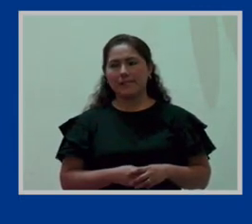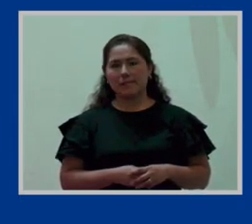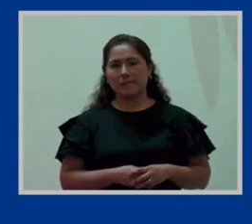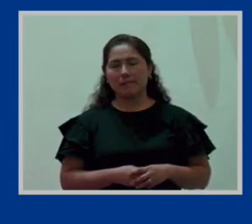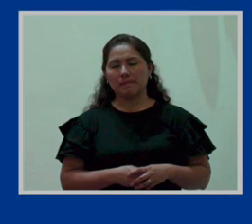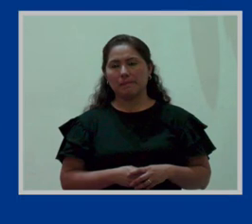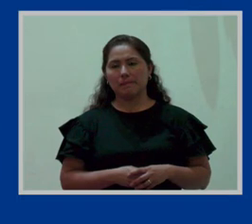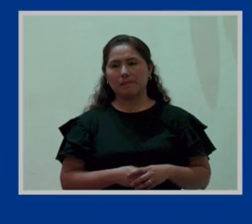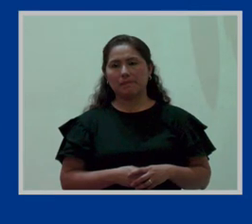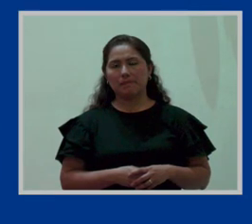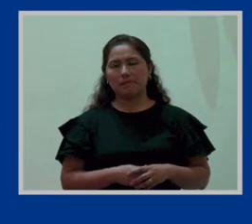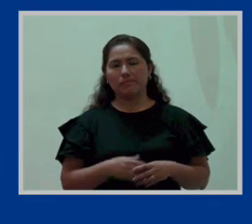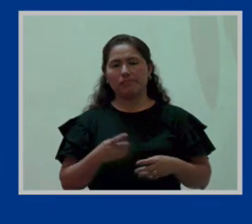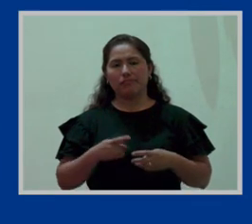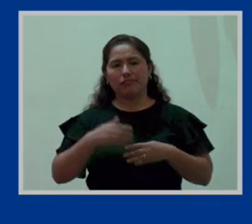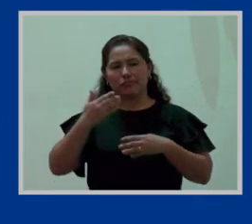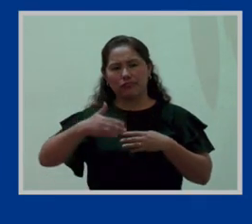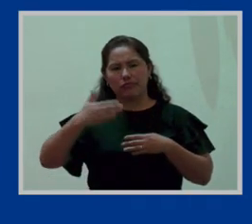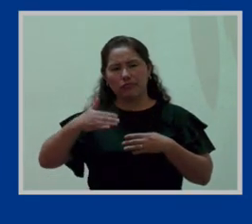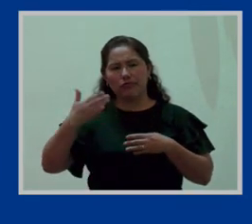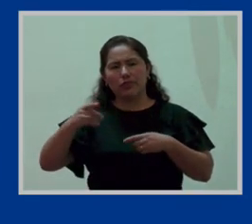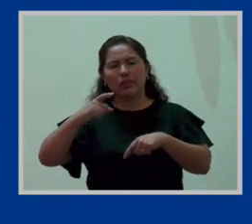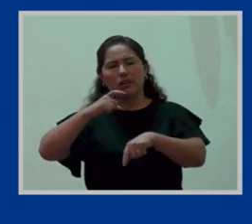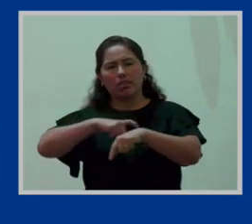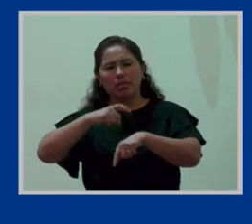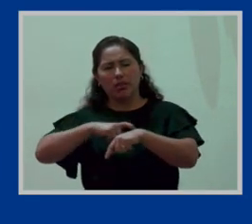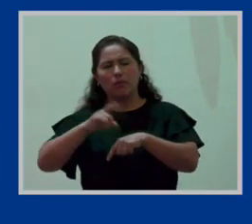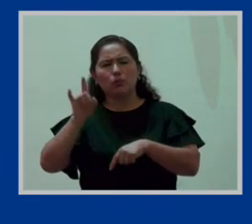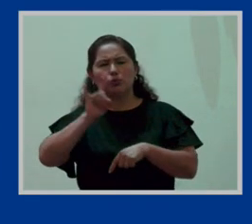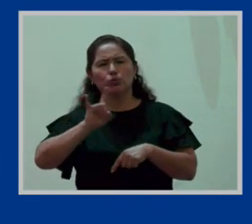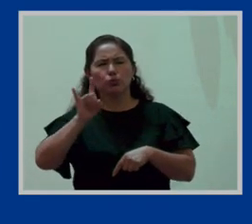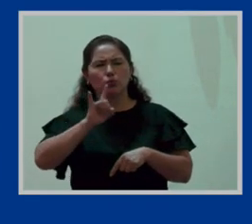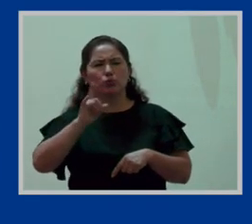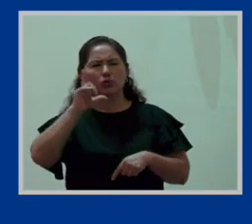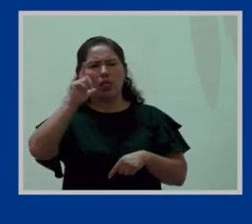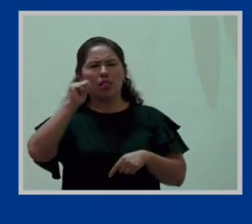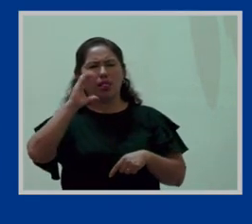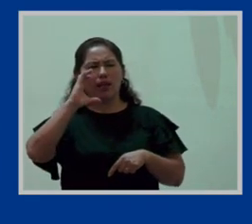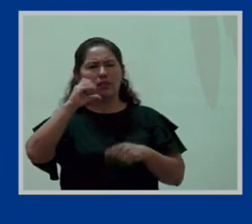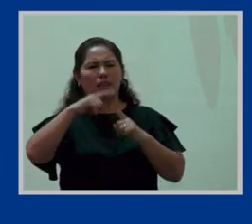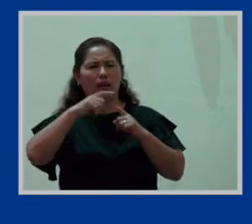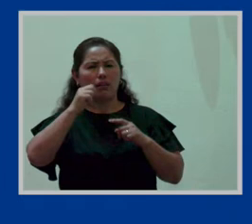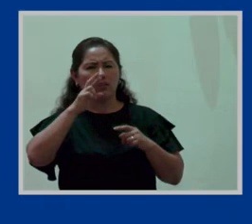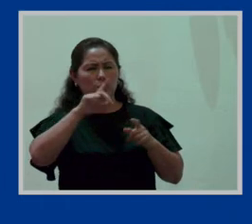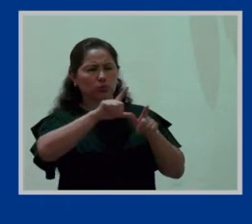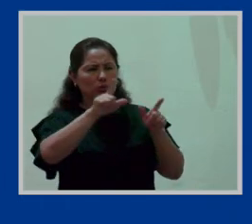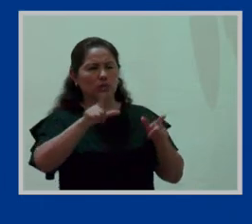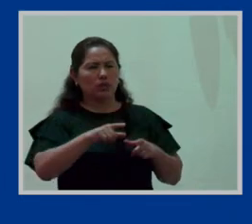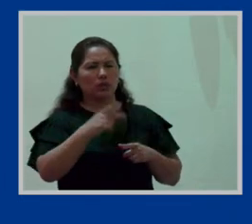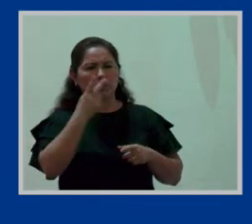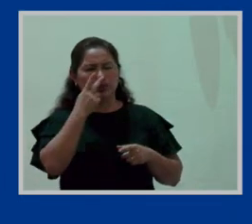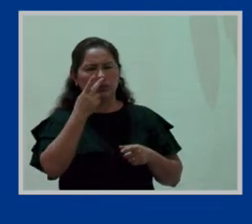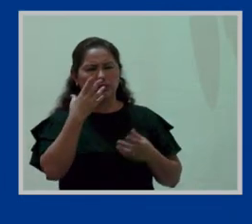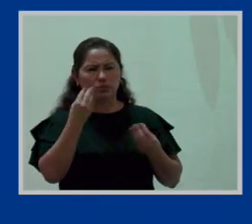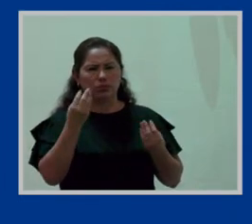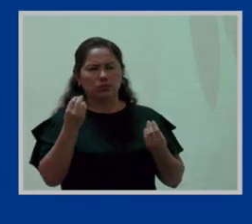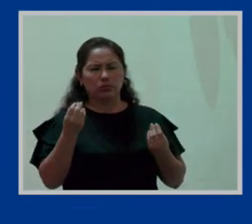la frecuencia y tiempo del uso del lactario fue muy bien explicado por la doctora Rueda.